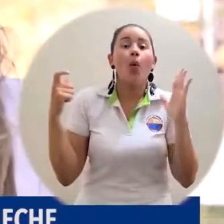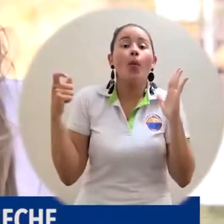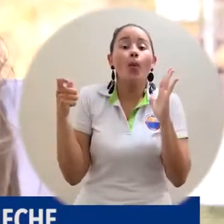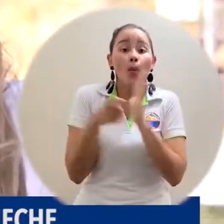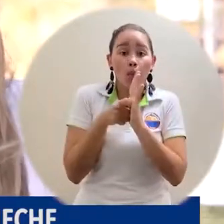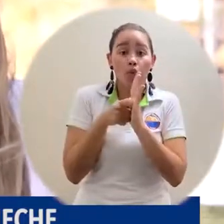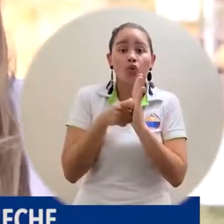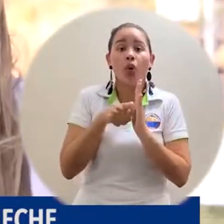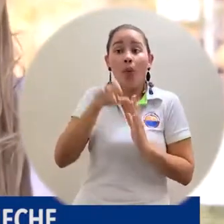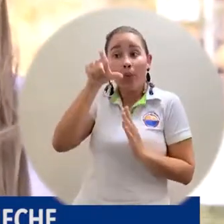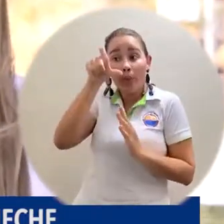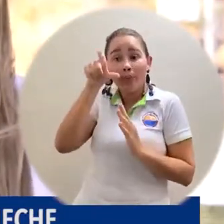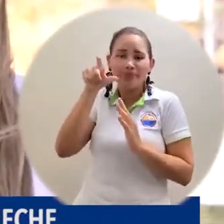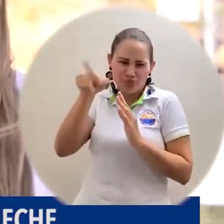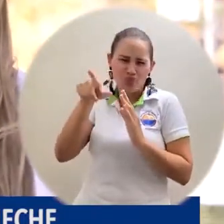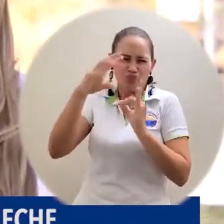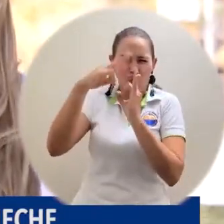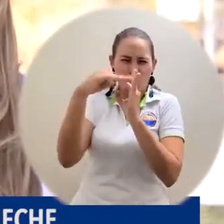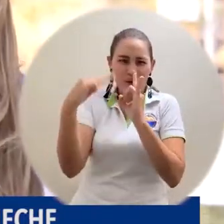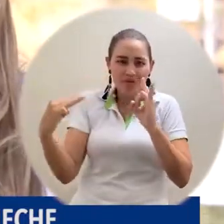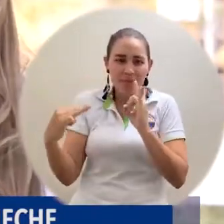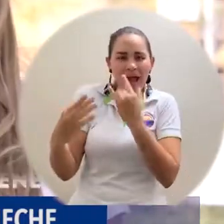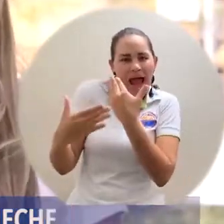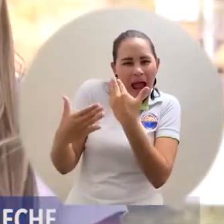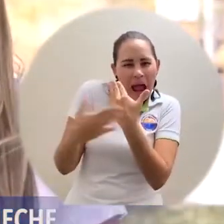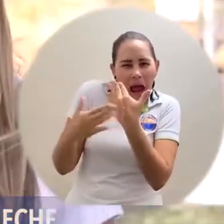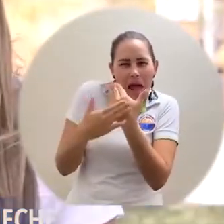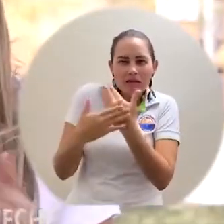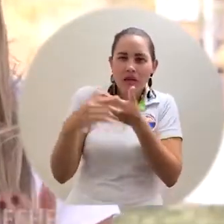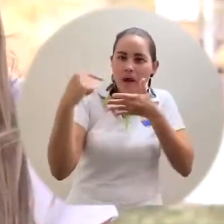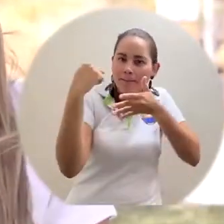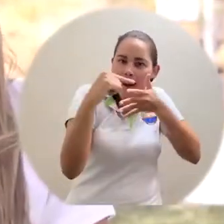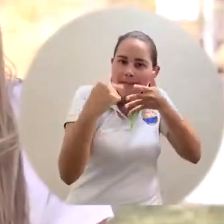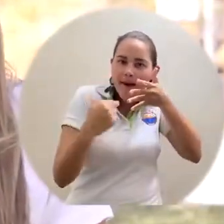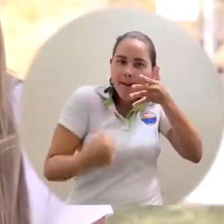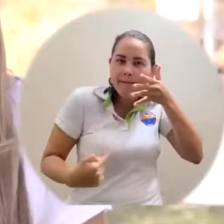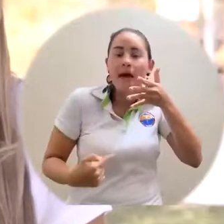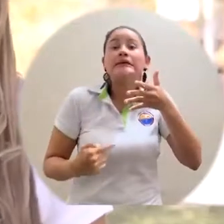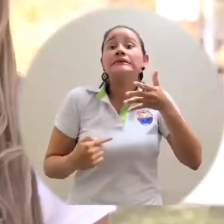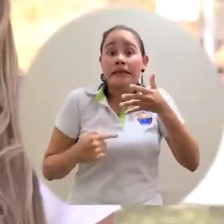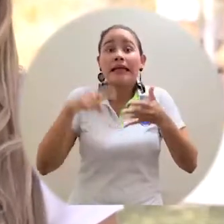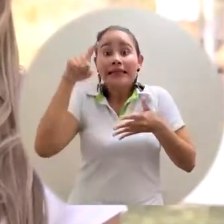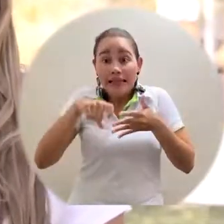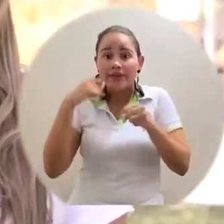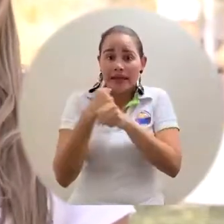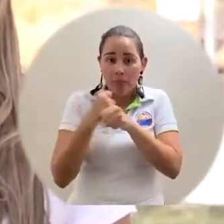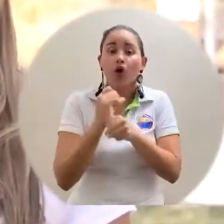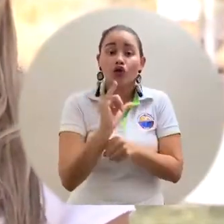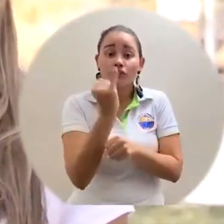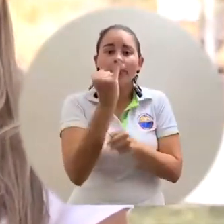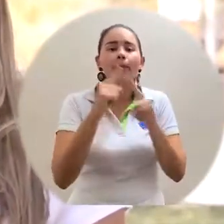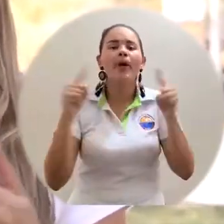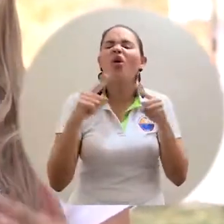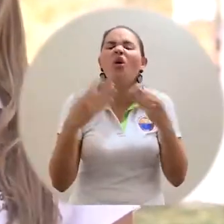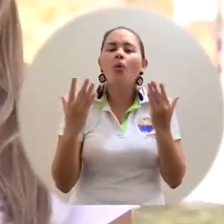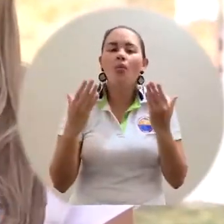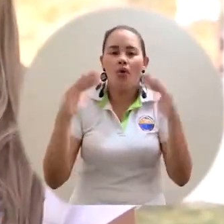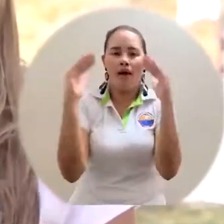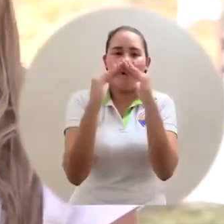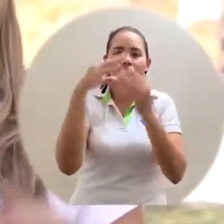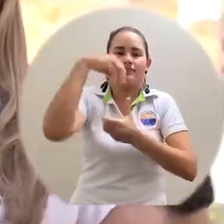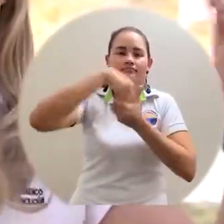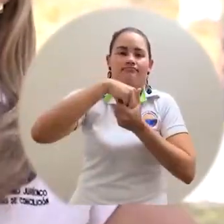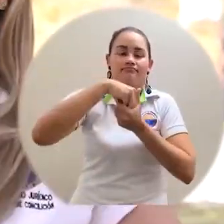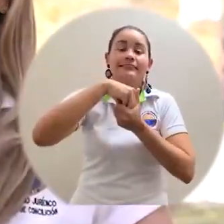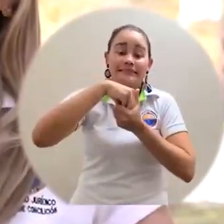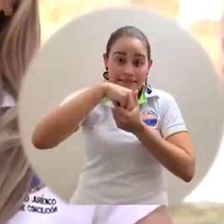cesado, el contrato sigue vigente. Simplemente nuestro empleador, sea, la Universidad del Magdaleno ha dado unas directrices distintas. Van a prestar el servicio,